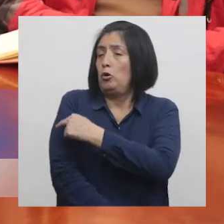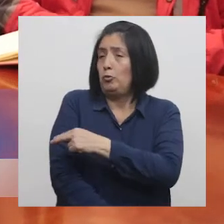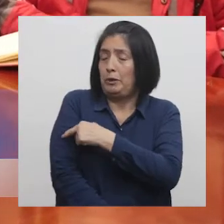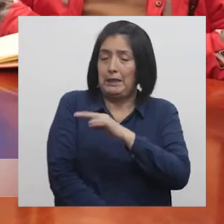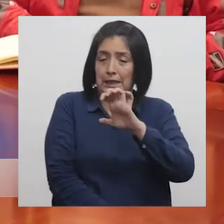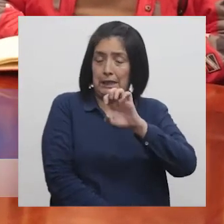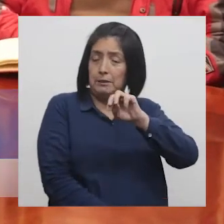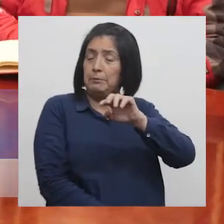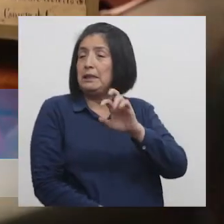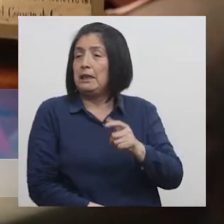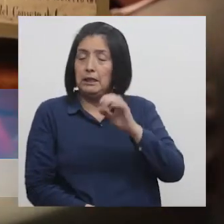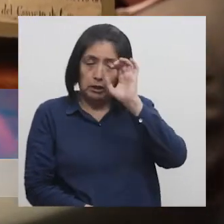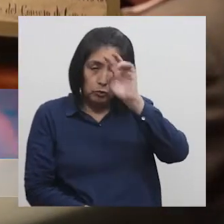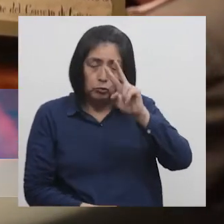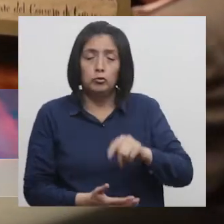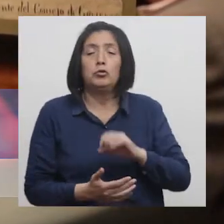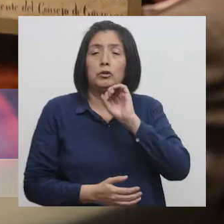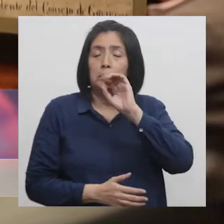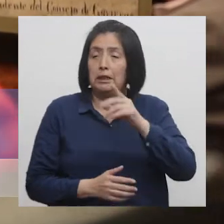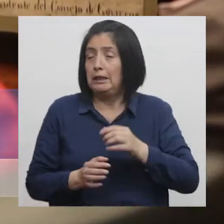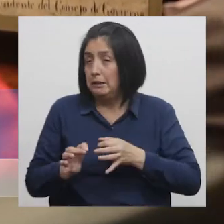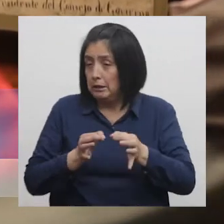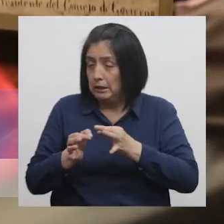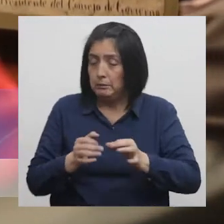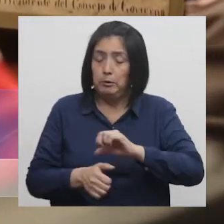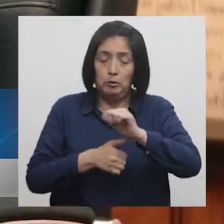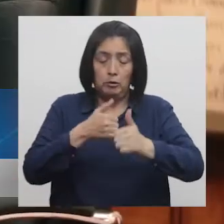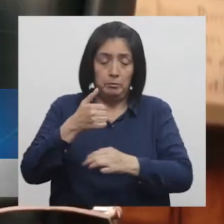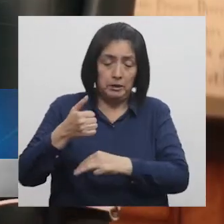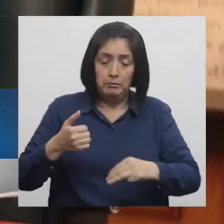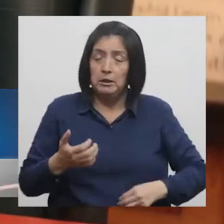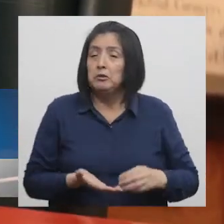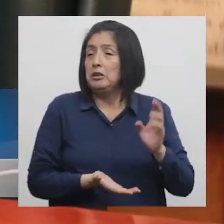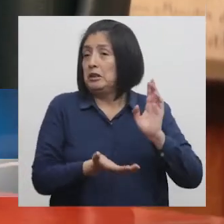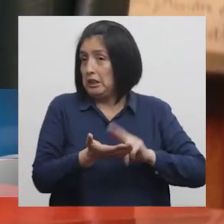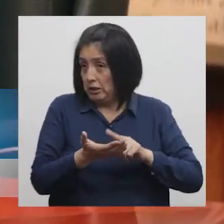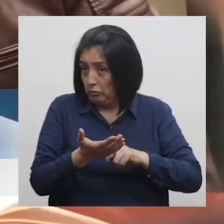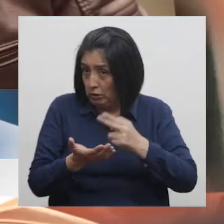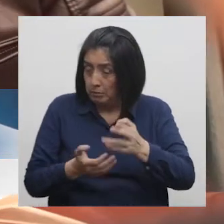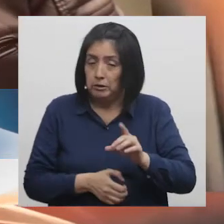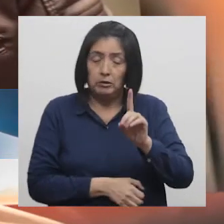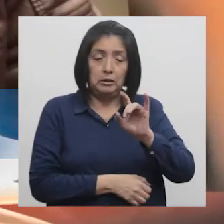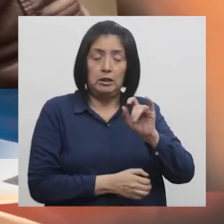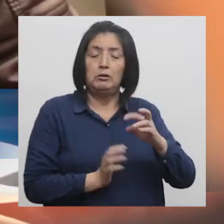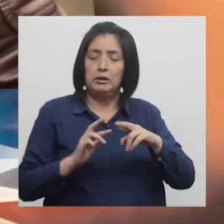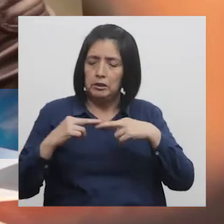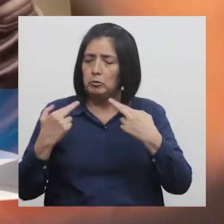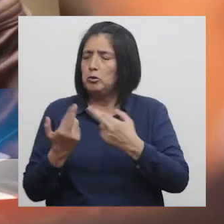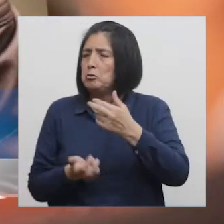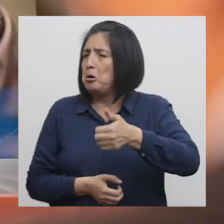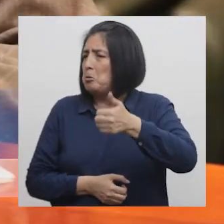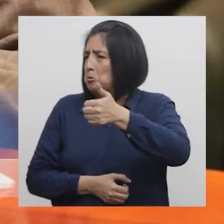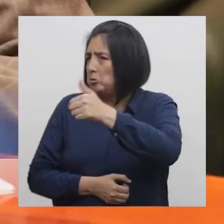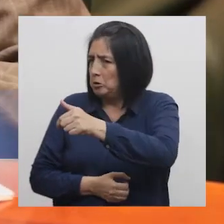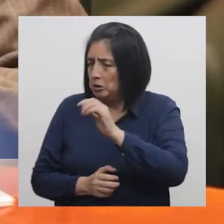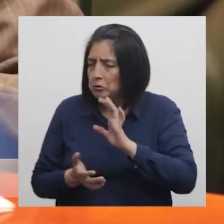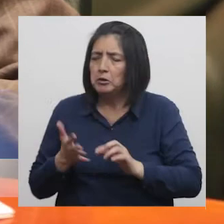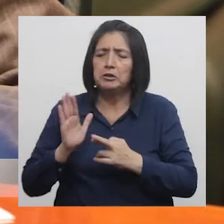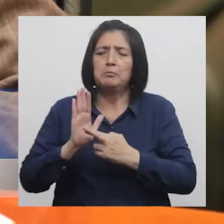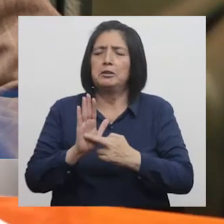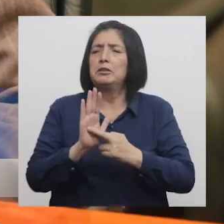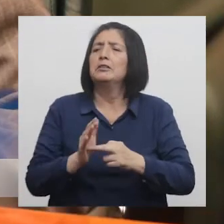Espinar en el Cusco Indicó el viceministro de Prestaciones y Aseguramiento en Salud Diego Venegas En reunión con autoridades locales y